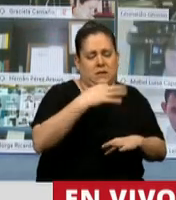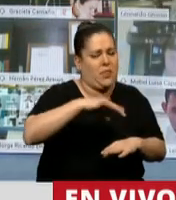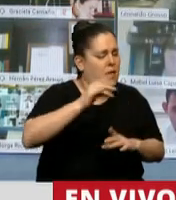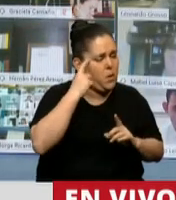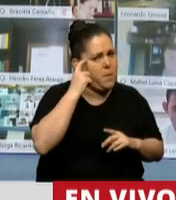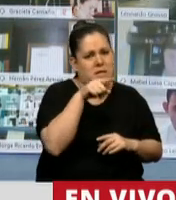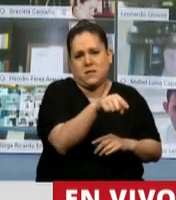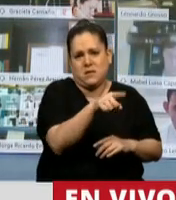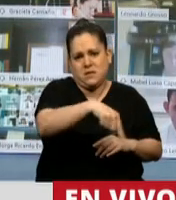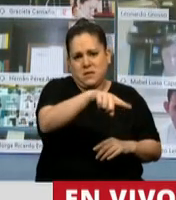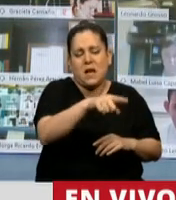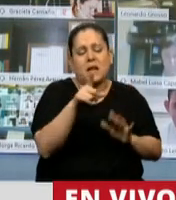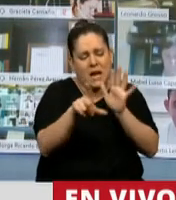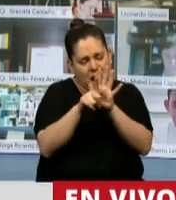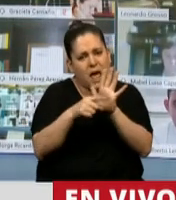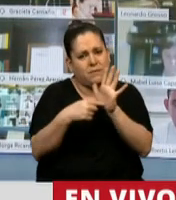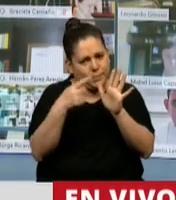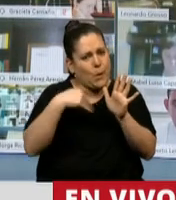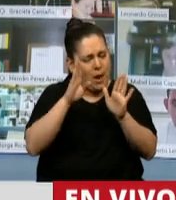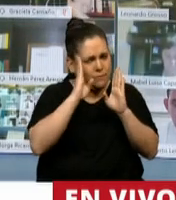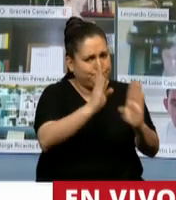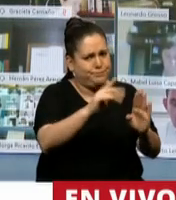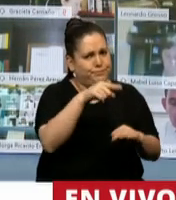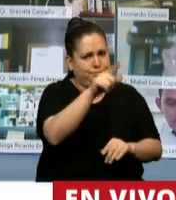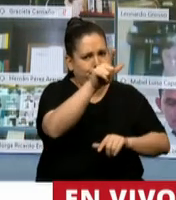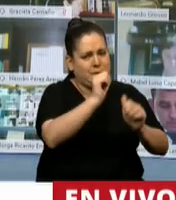que en este aspecto esta ley va en ese sentido. Gracias.